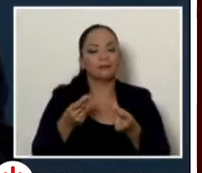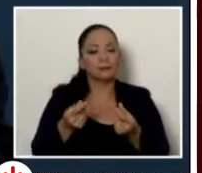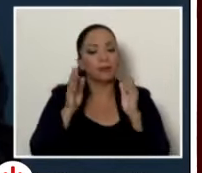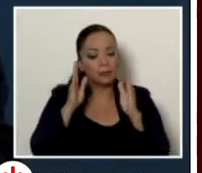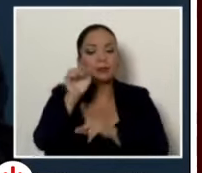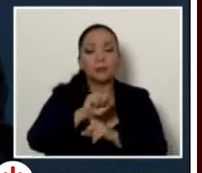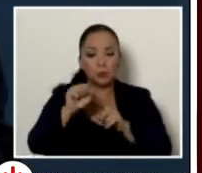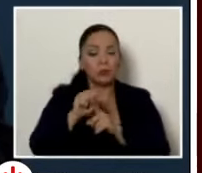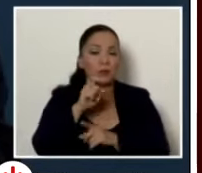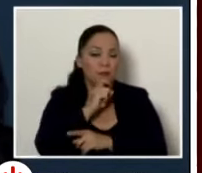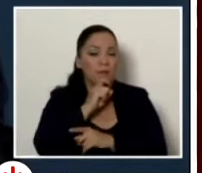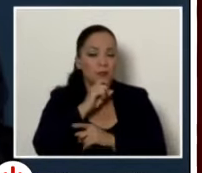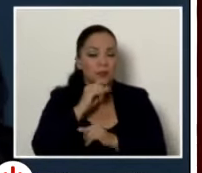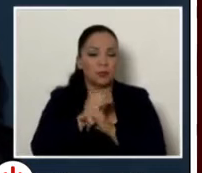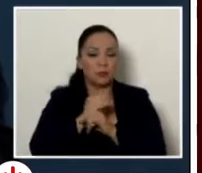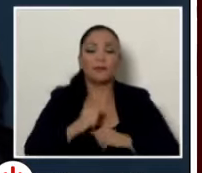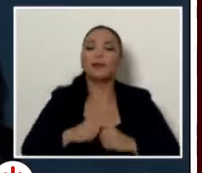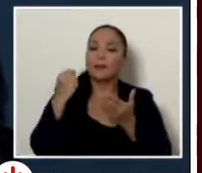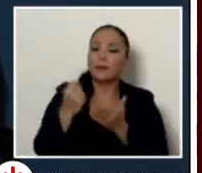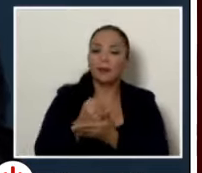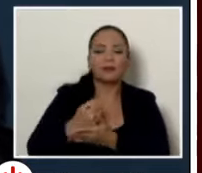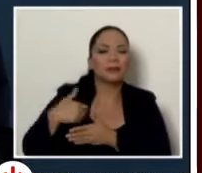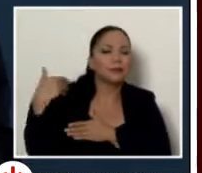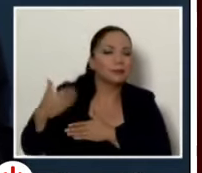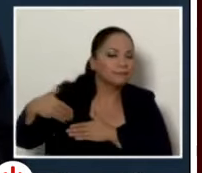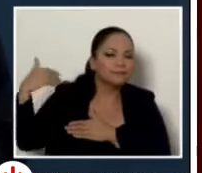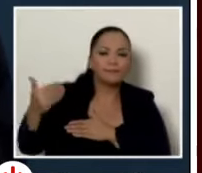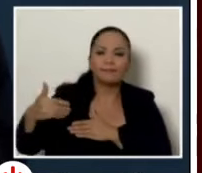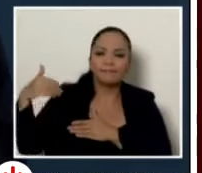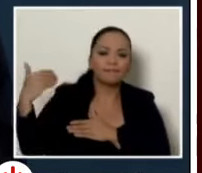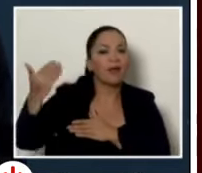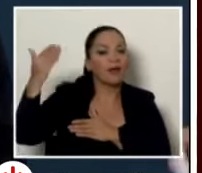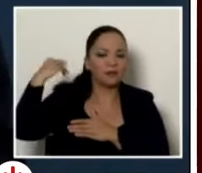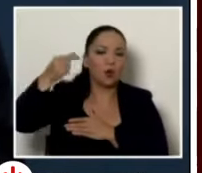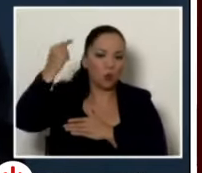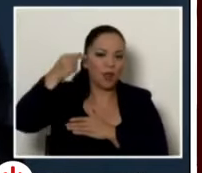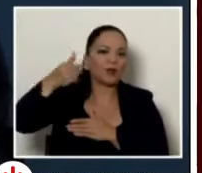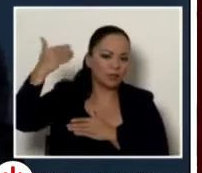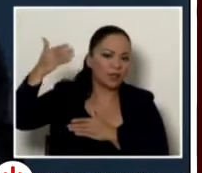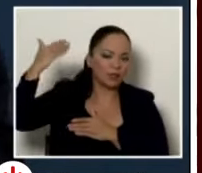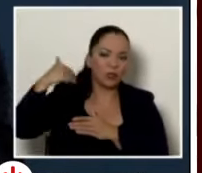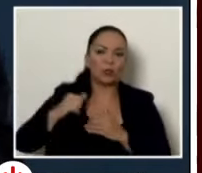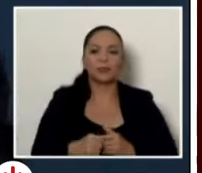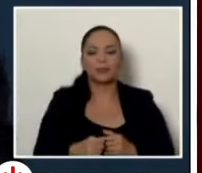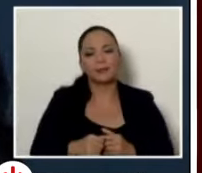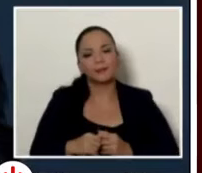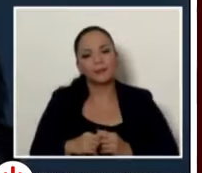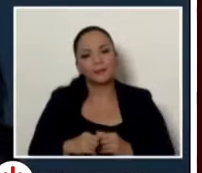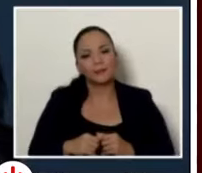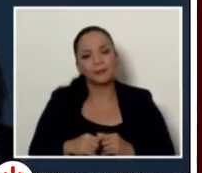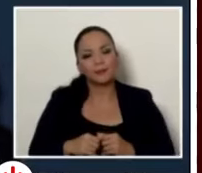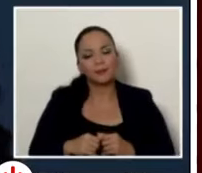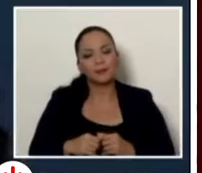y que lamentablemente se ha venido arrastrando por las administraciones anteriores he realizado un